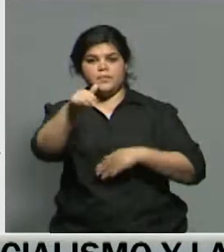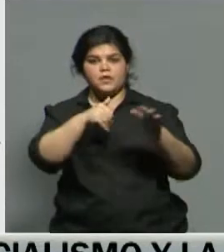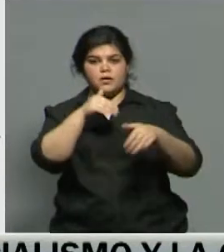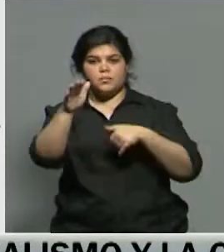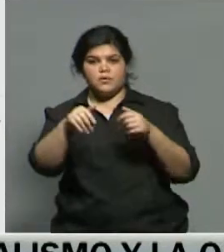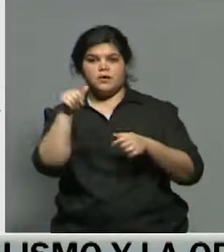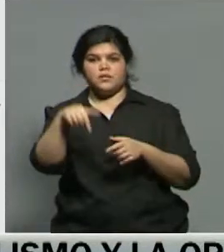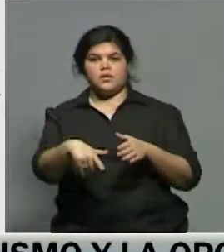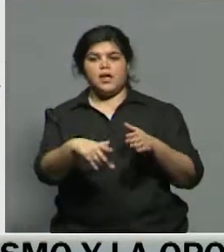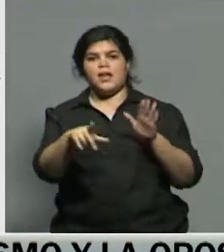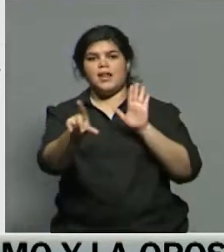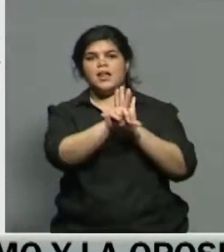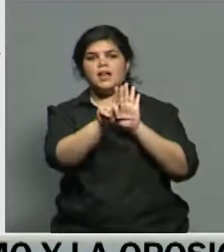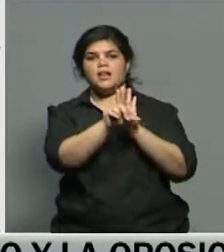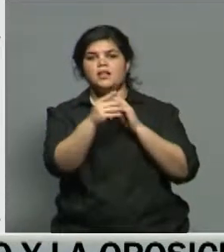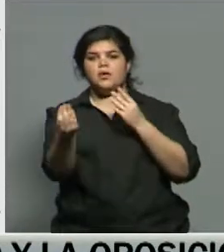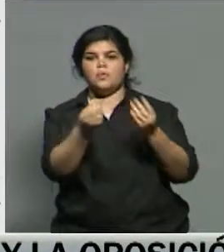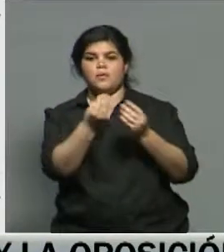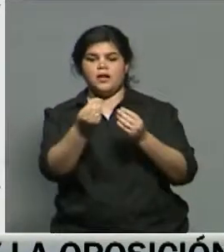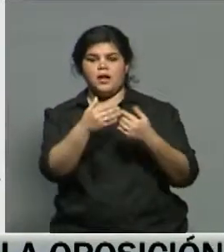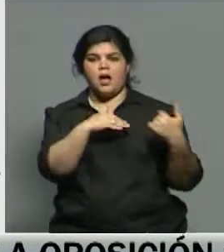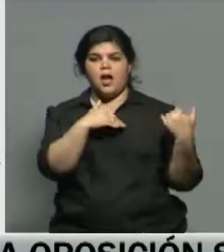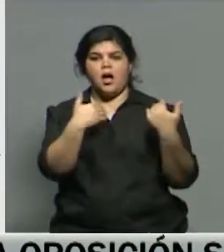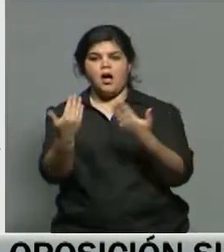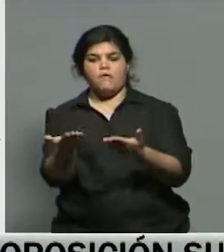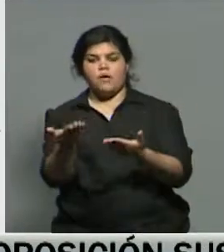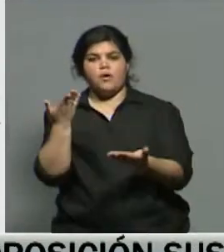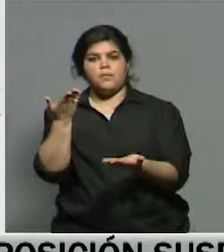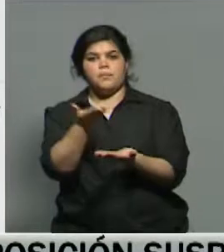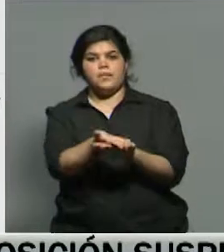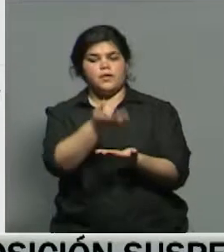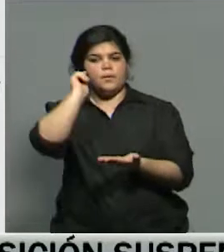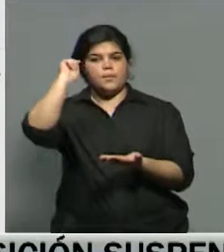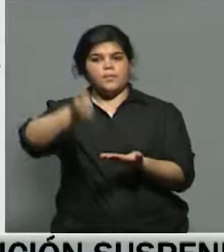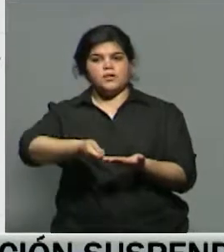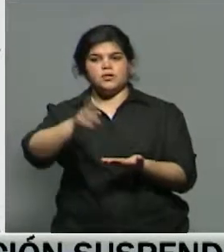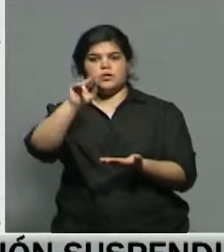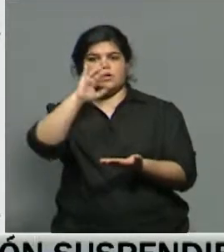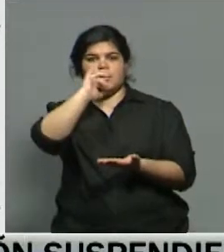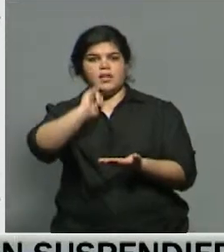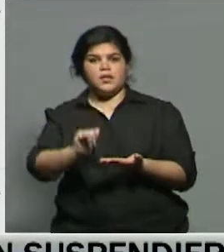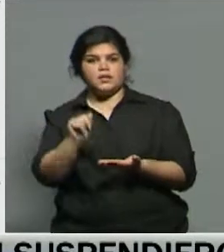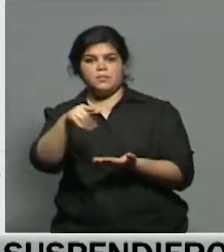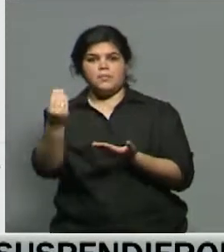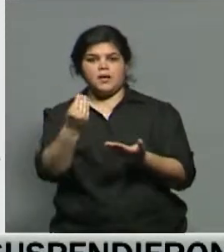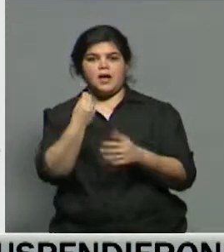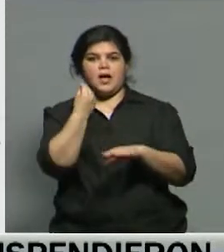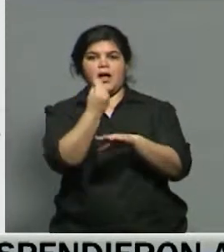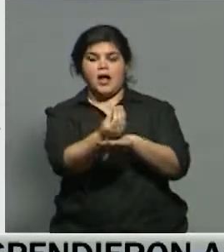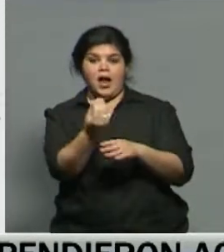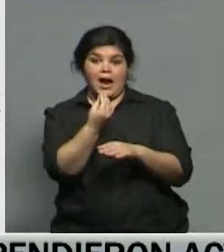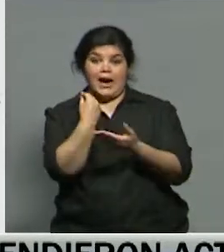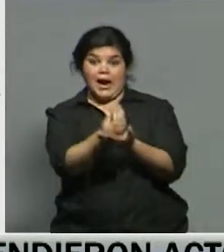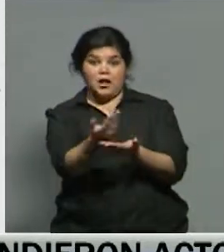legislativa para emitir el dictamen favorable al pedido del juez Luis Rodríguez de quitarle los fueros con la